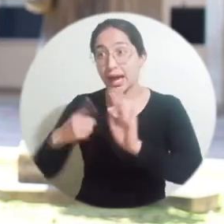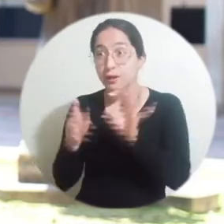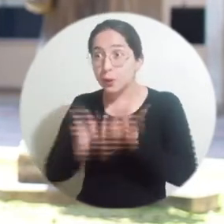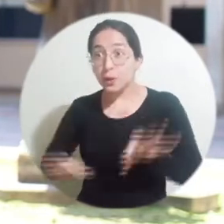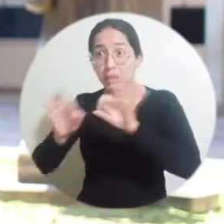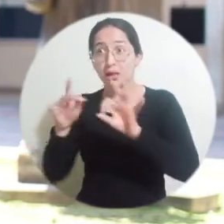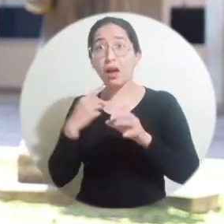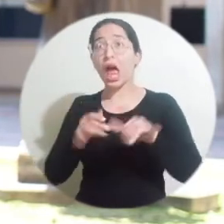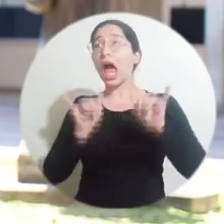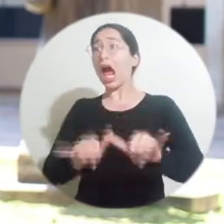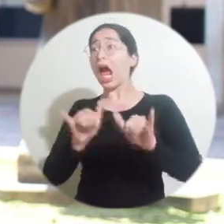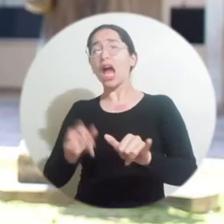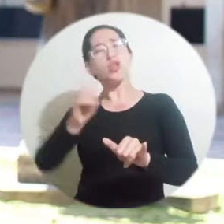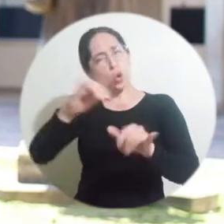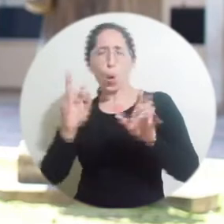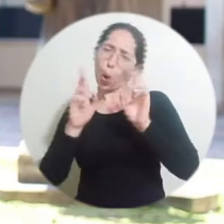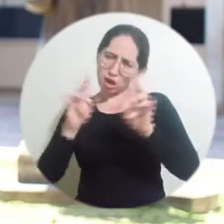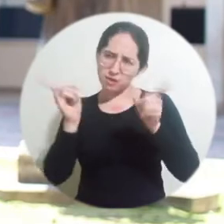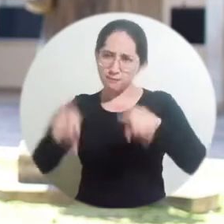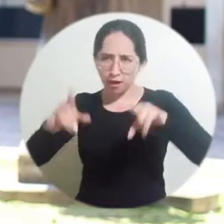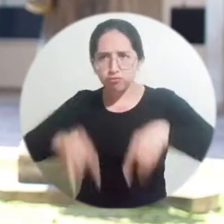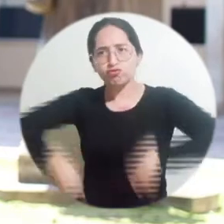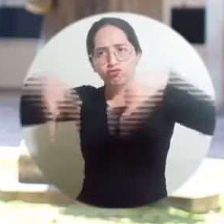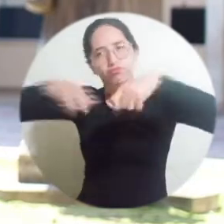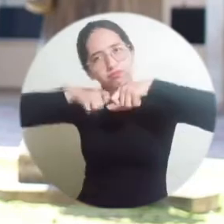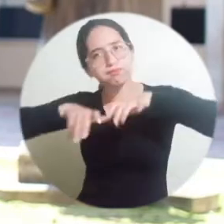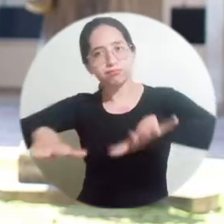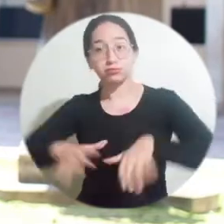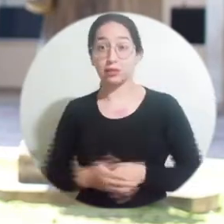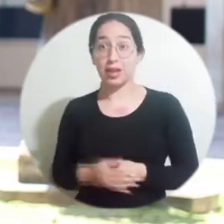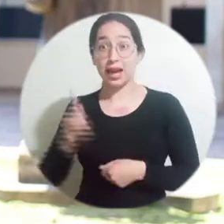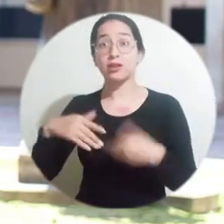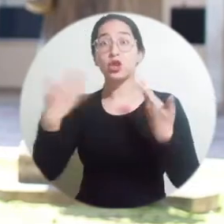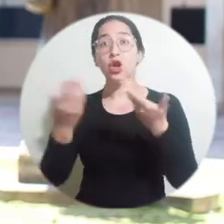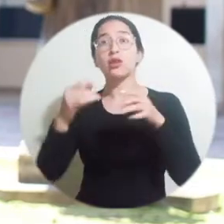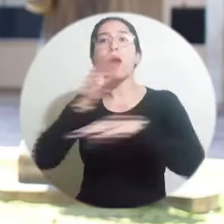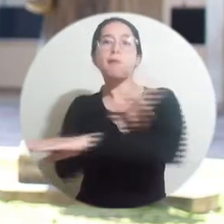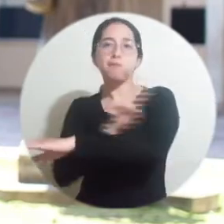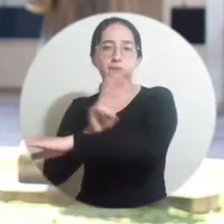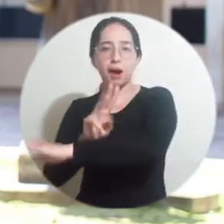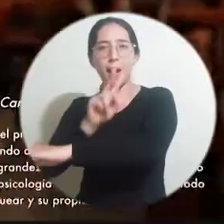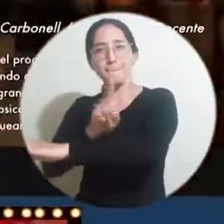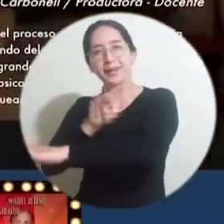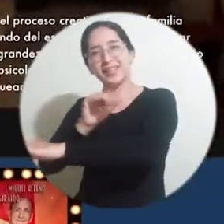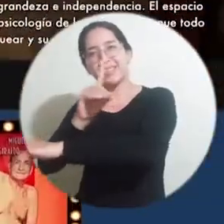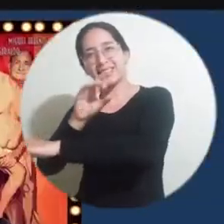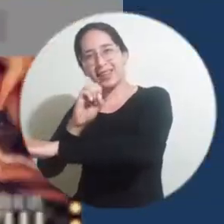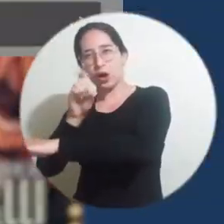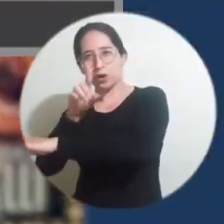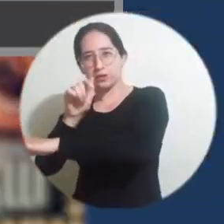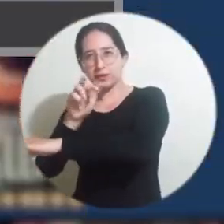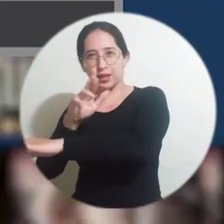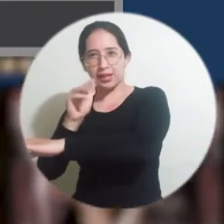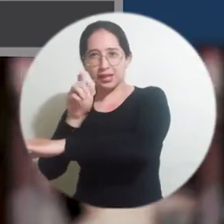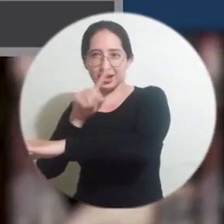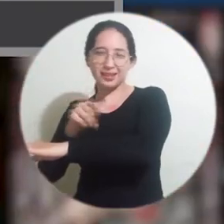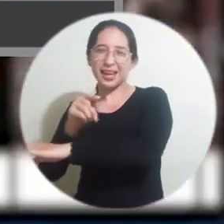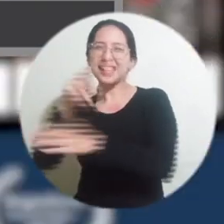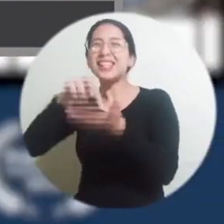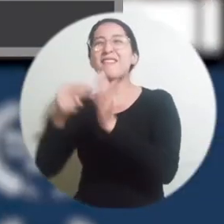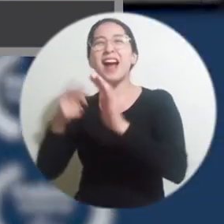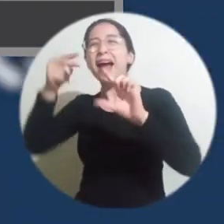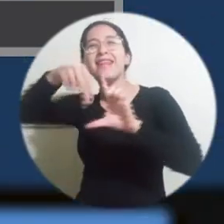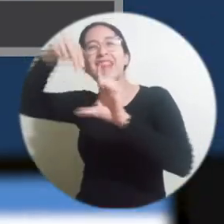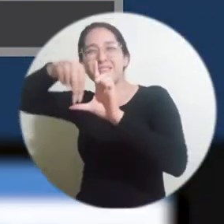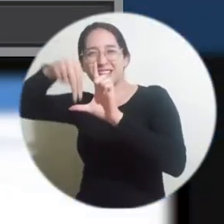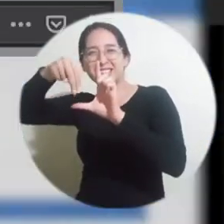Retrovideósferas esa es la idea, de que muchos de esos cortos no queden allí y que digamos se puedan subir. Los contenidos de Retrovideósferas estarán